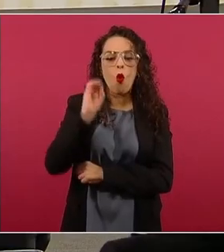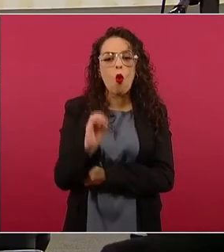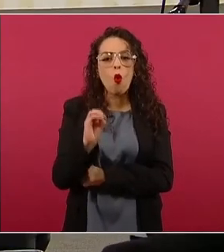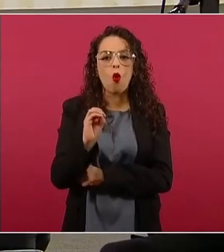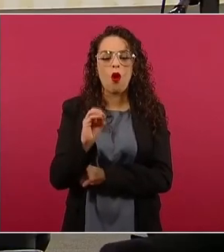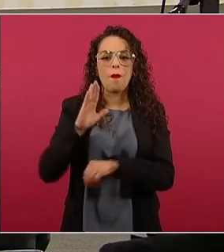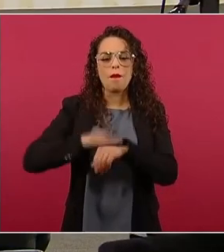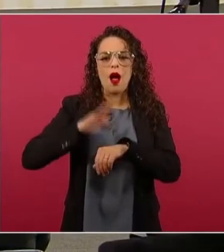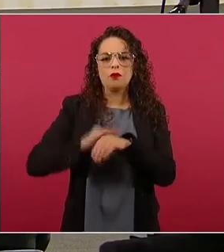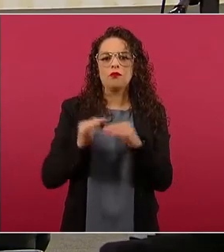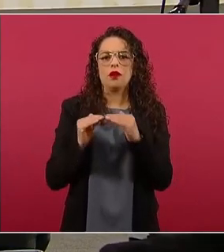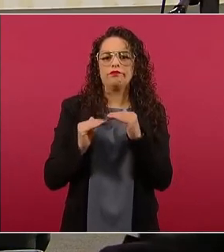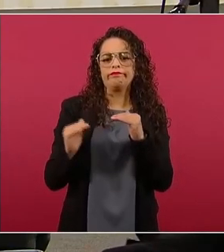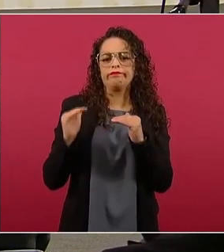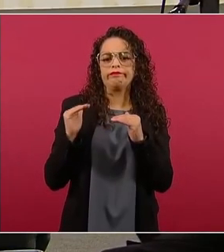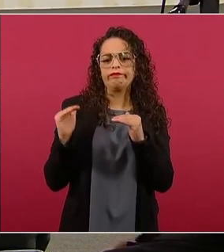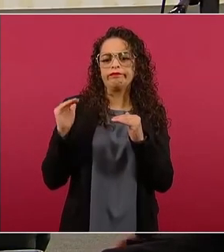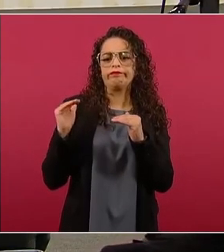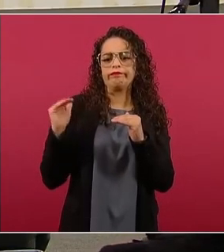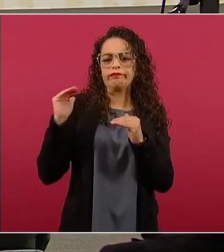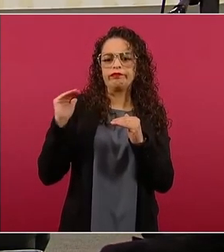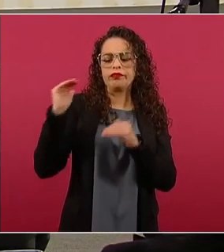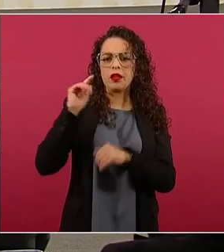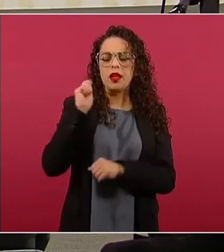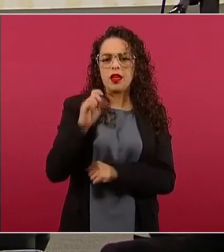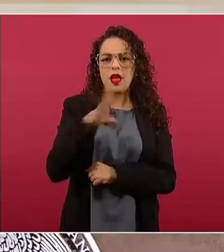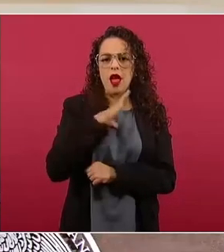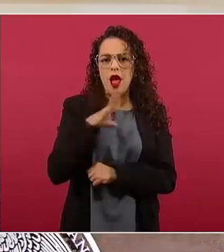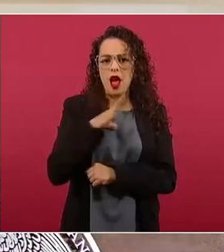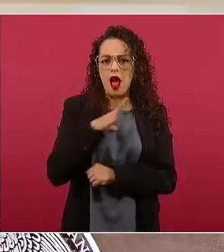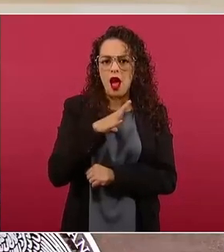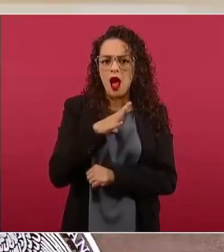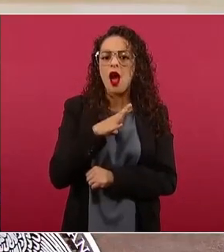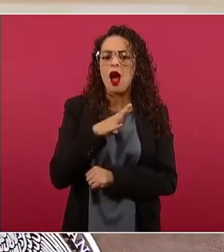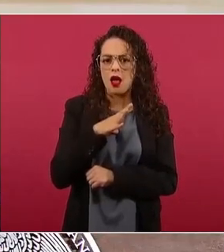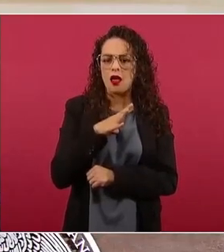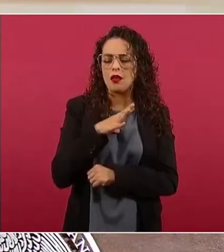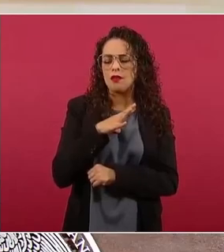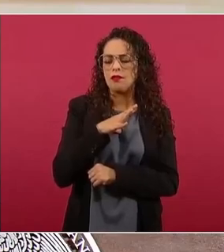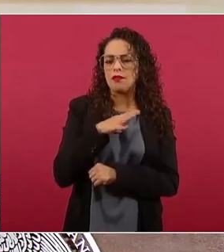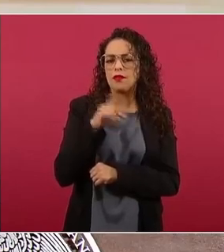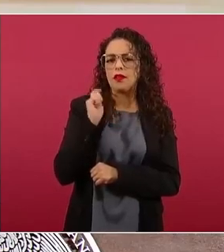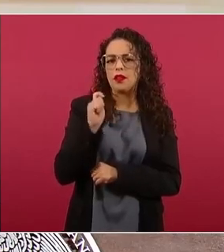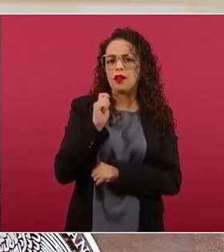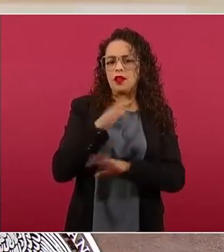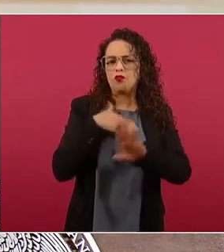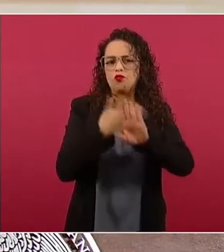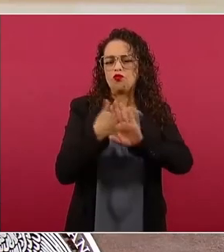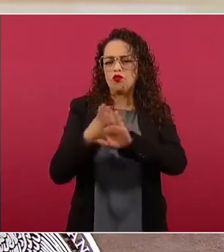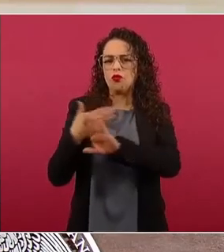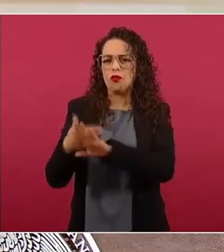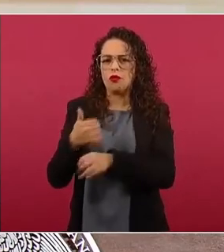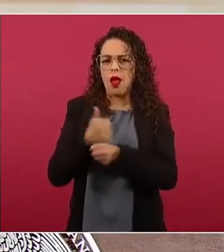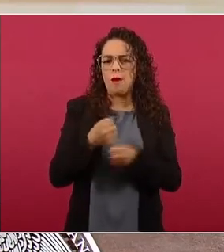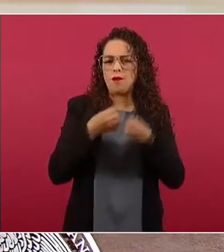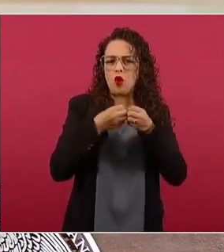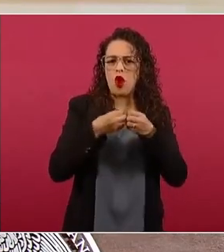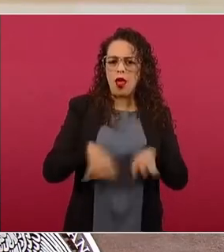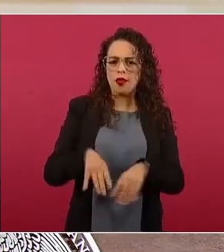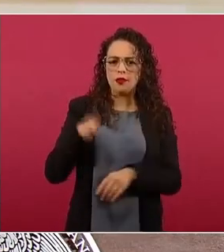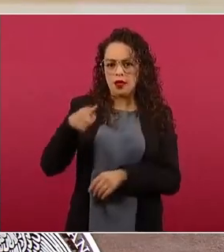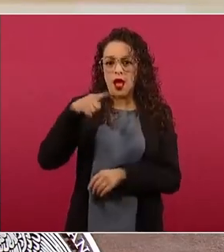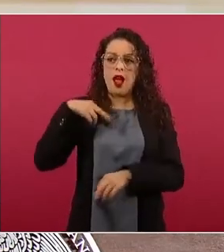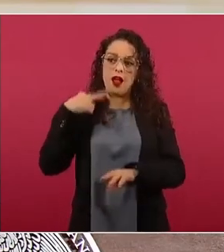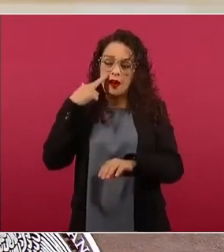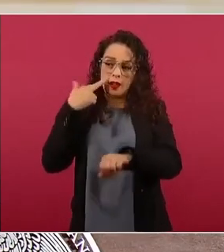el manejo de los casos de violencia con editoriales incluidas para responsabilizar el gobierno, porque